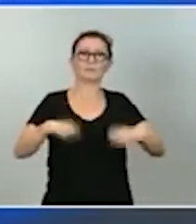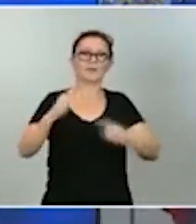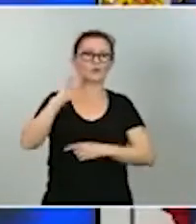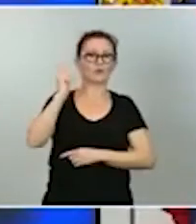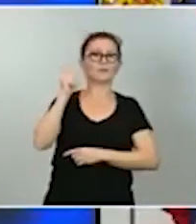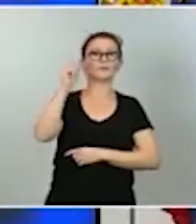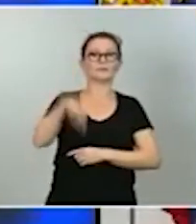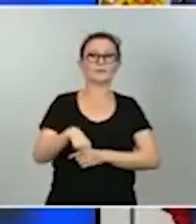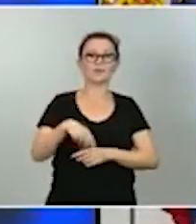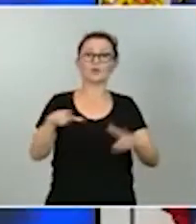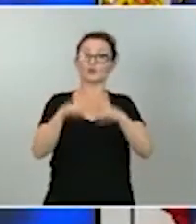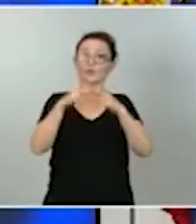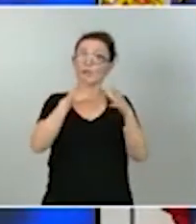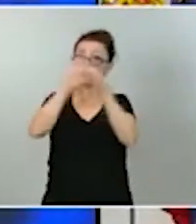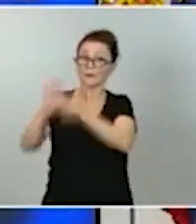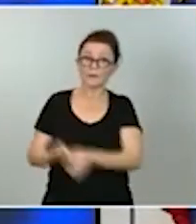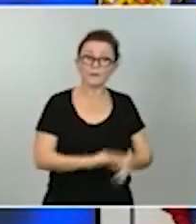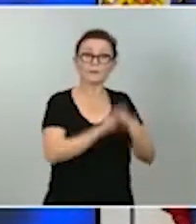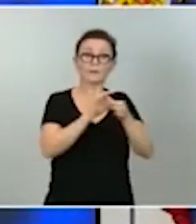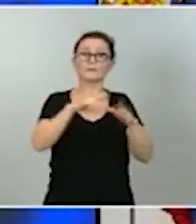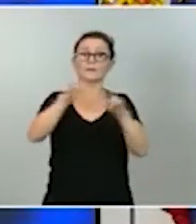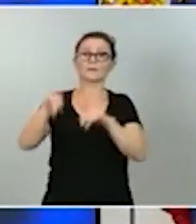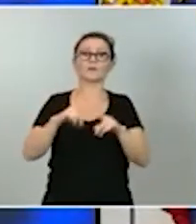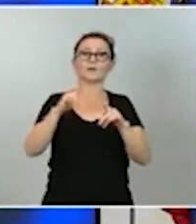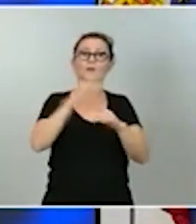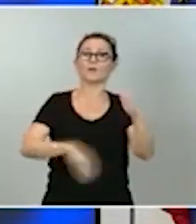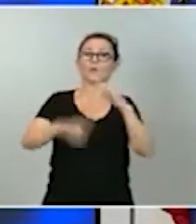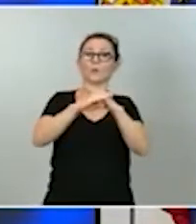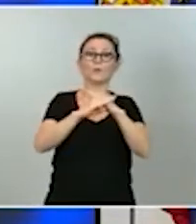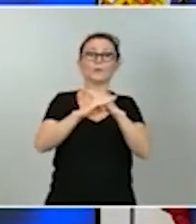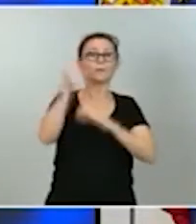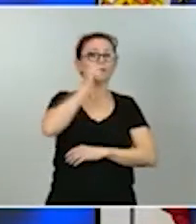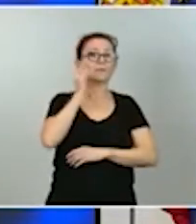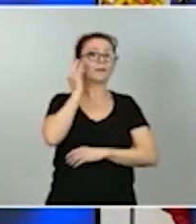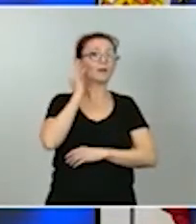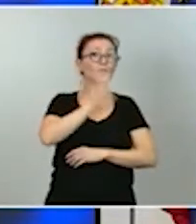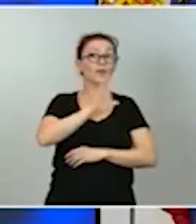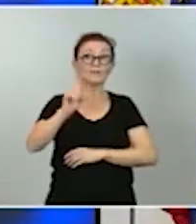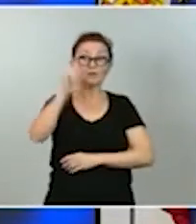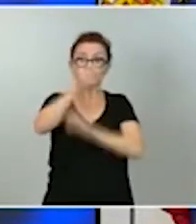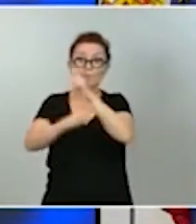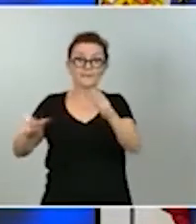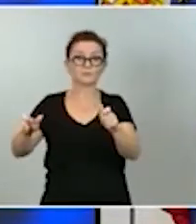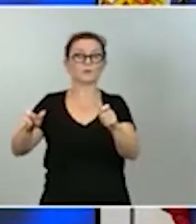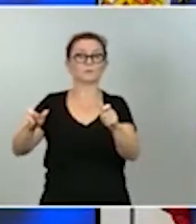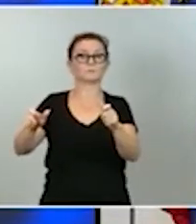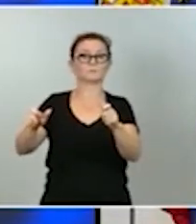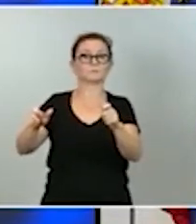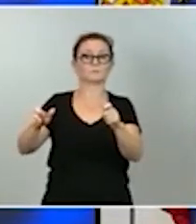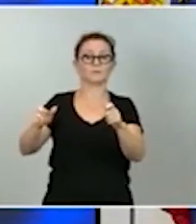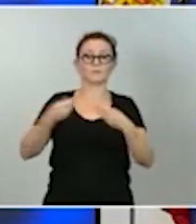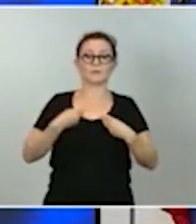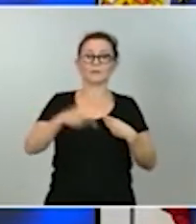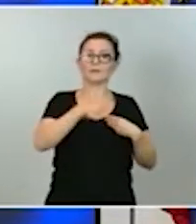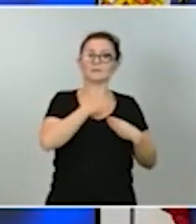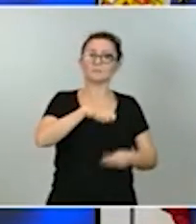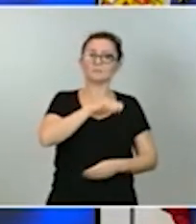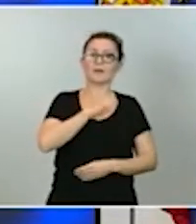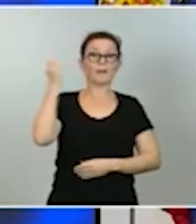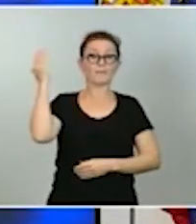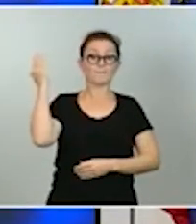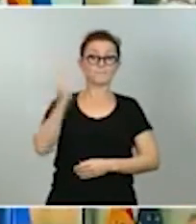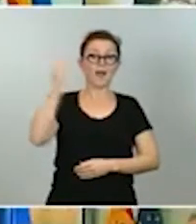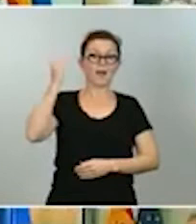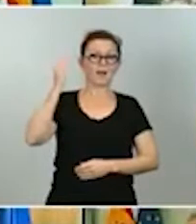territorial, que la igualdad de género a ese 51% de la población española que, desgraciadamente, está sufriendo mucho más las consecuencias de esta